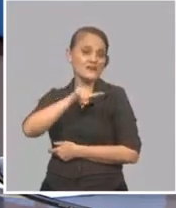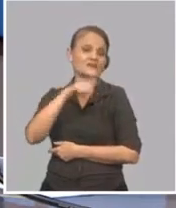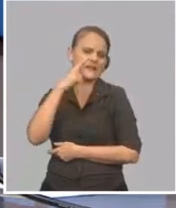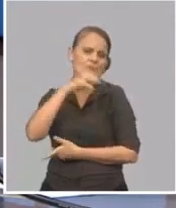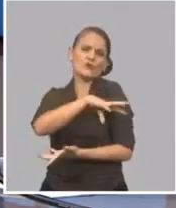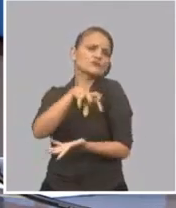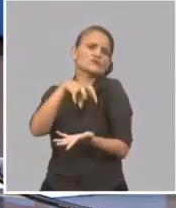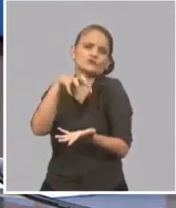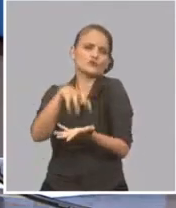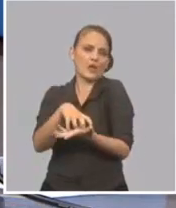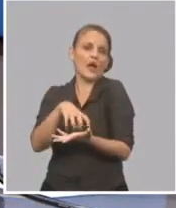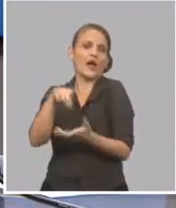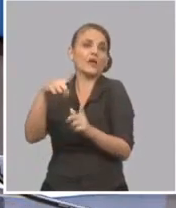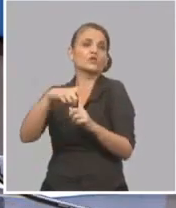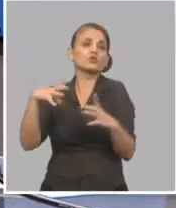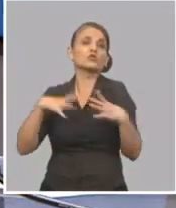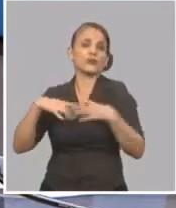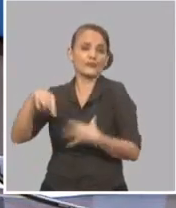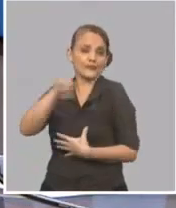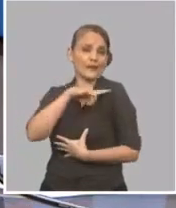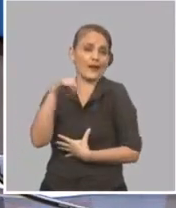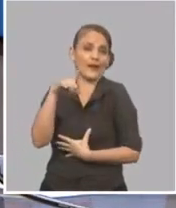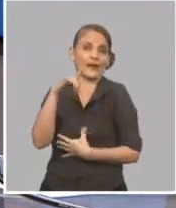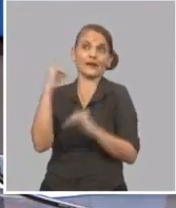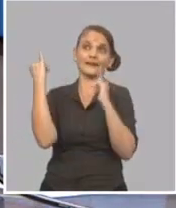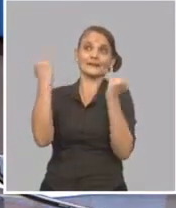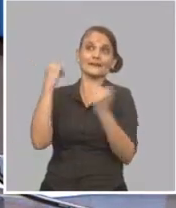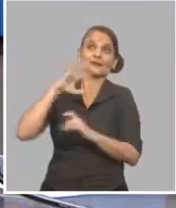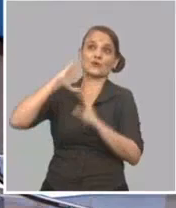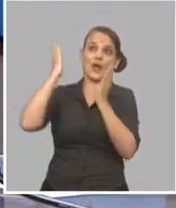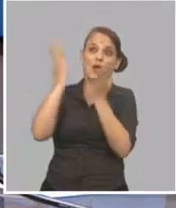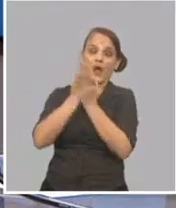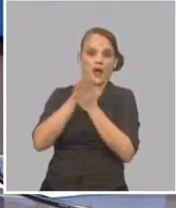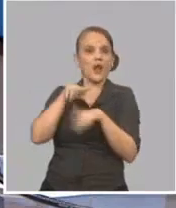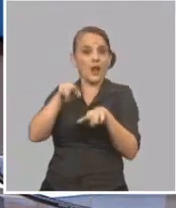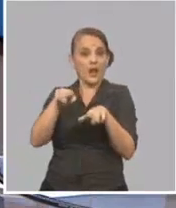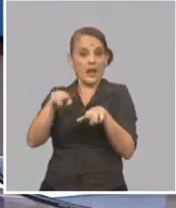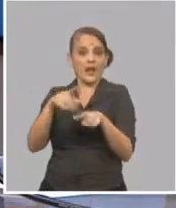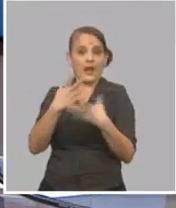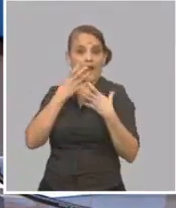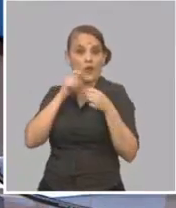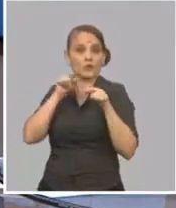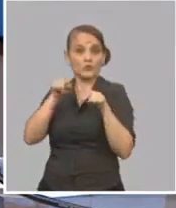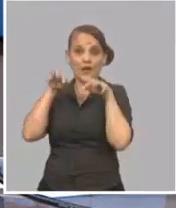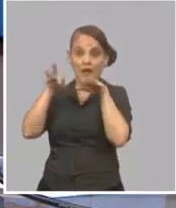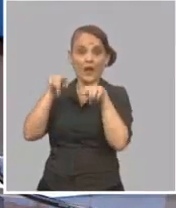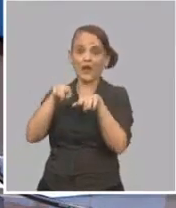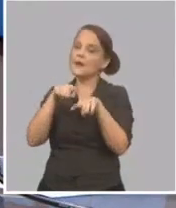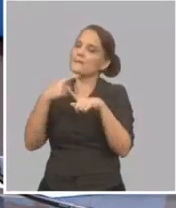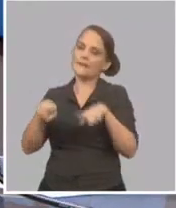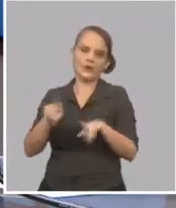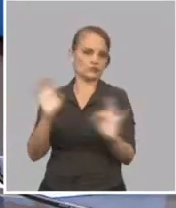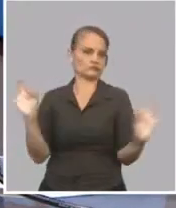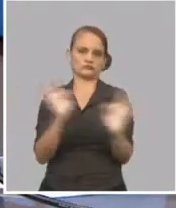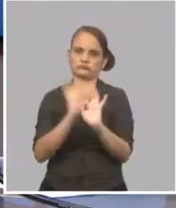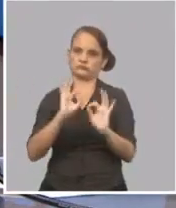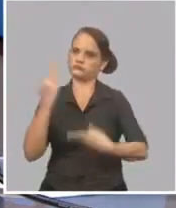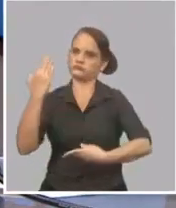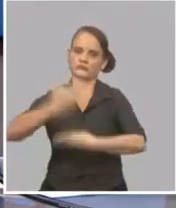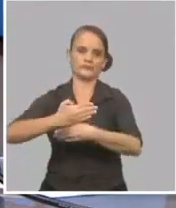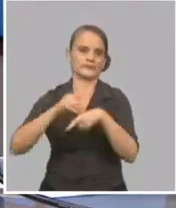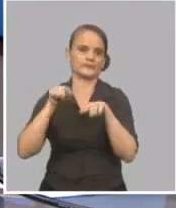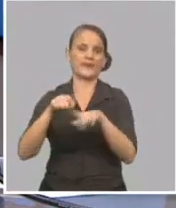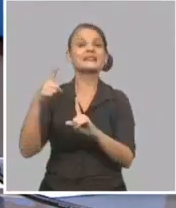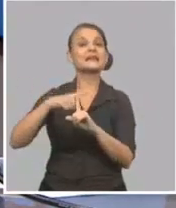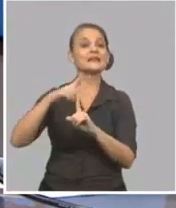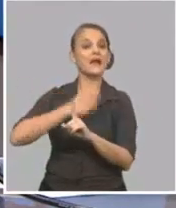internacionalmente, que en este momento, al encontrarse en fase de transmisión, hasta que no lleguen a la nueva normalidad, hacia esa ciudad no se